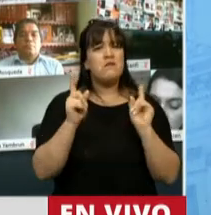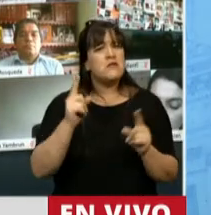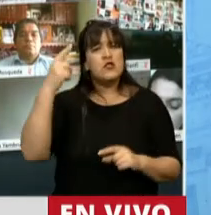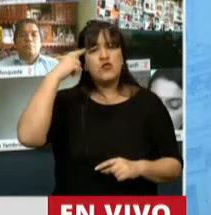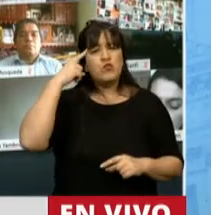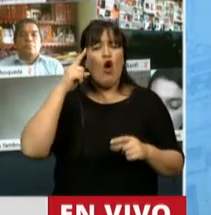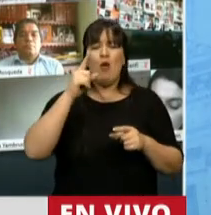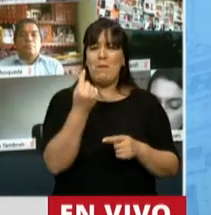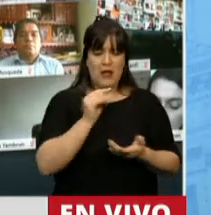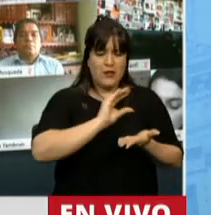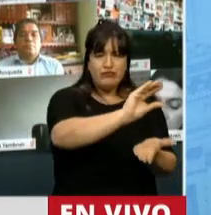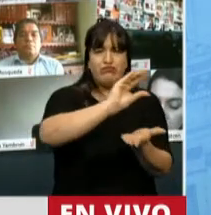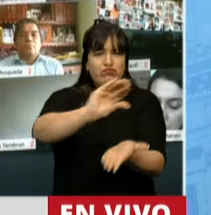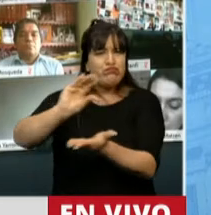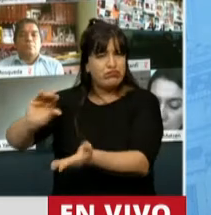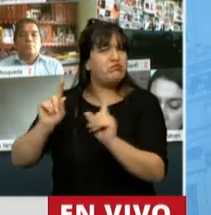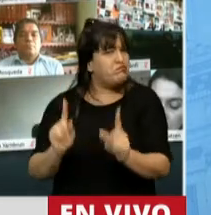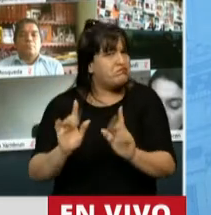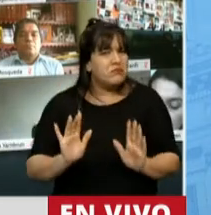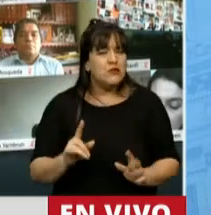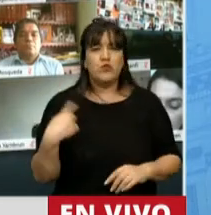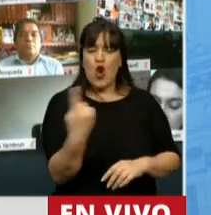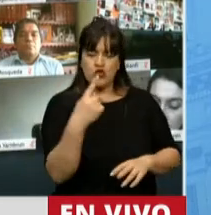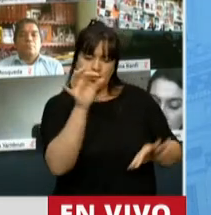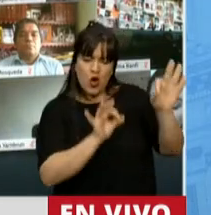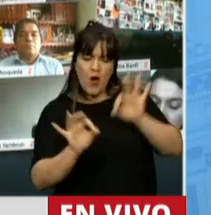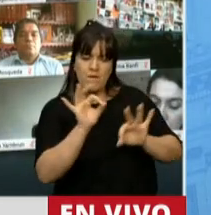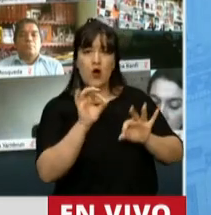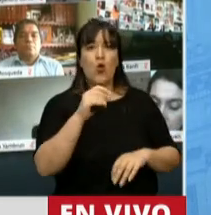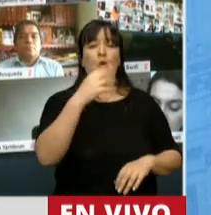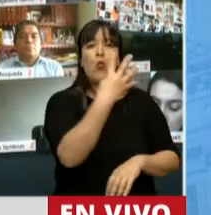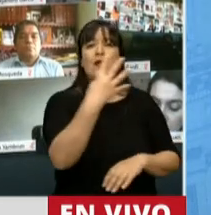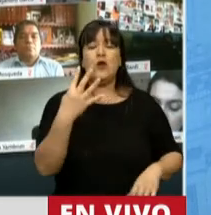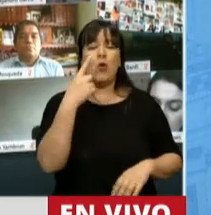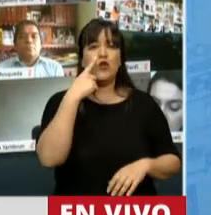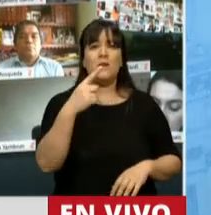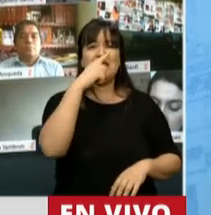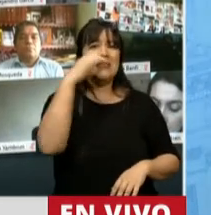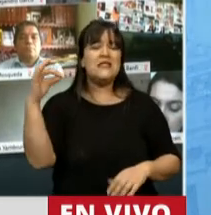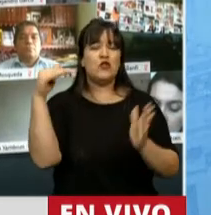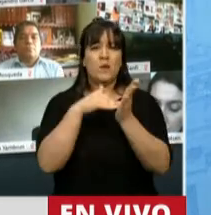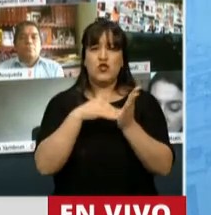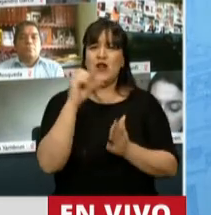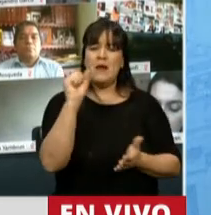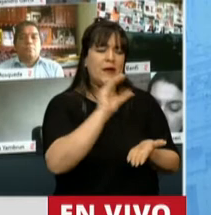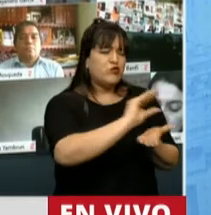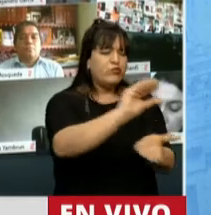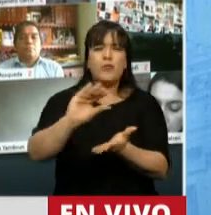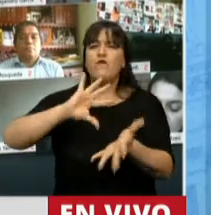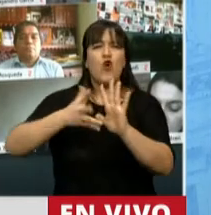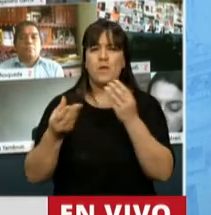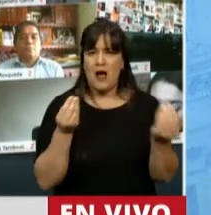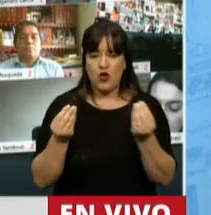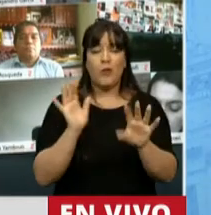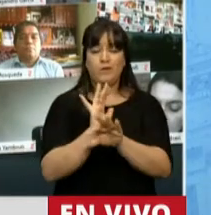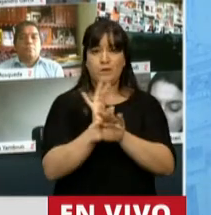distributiva, porque si evaluamos cómo se van a distribuir esos 34.700 millones de pesos, podemos decir que el